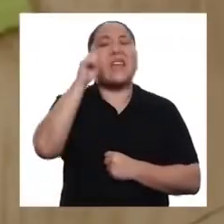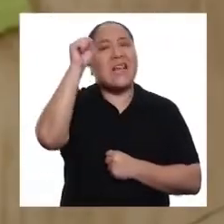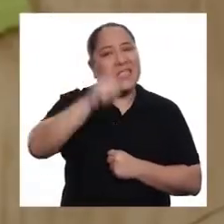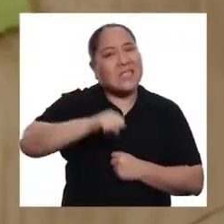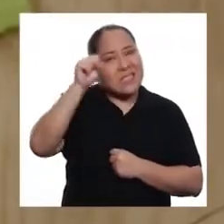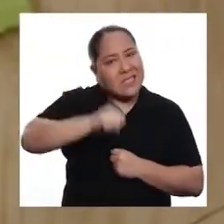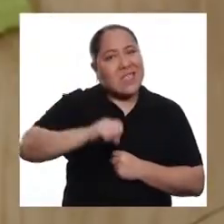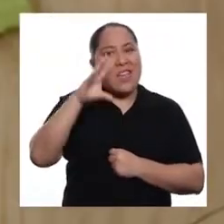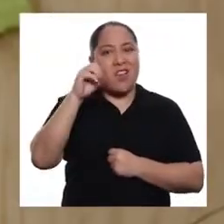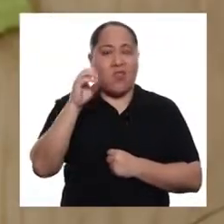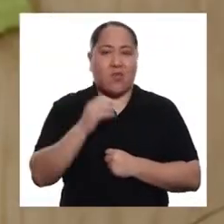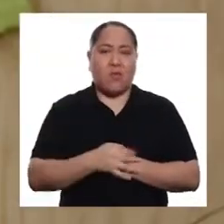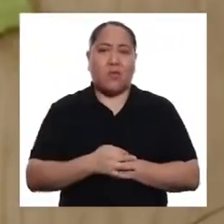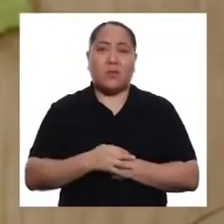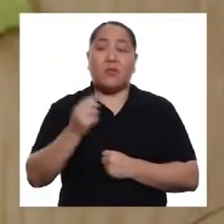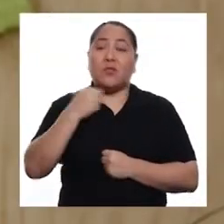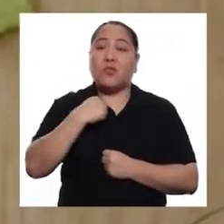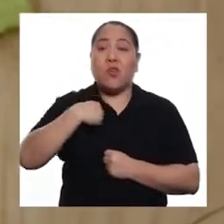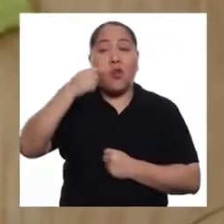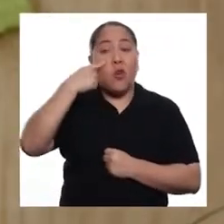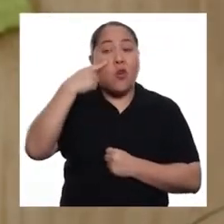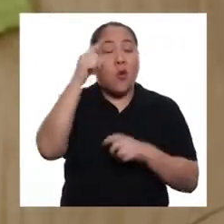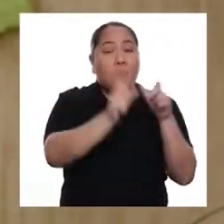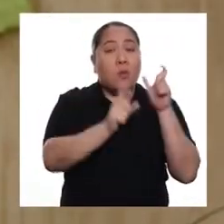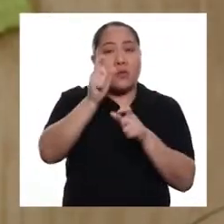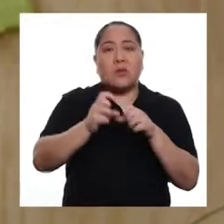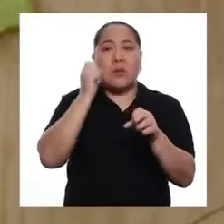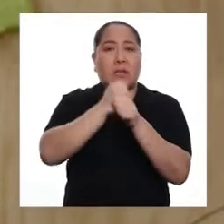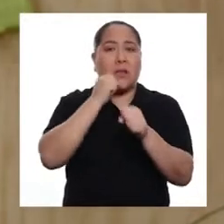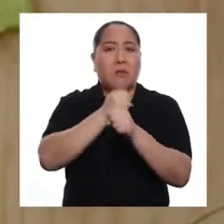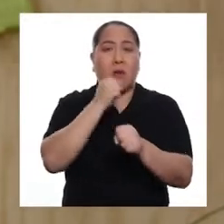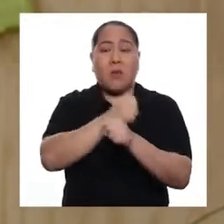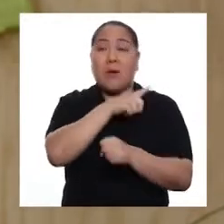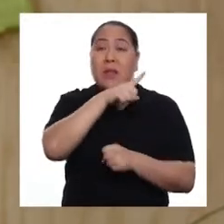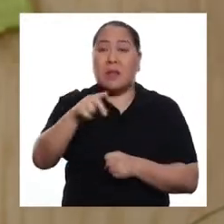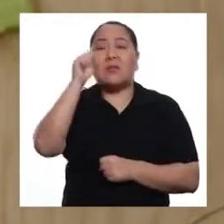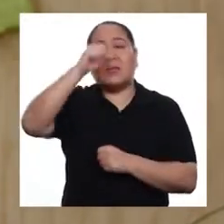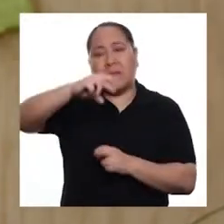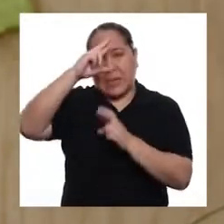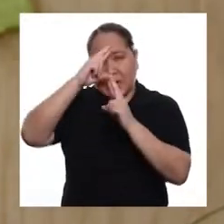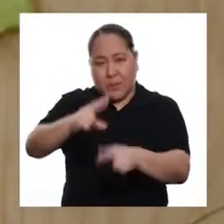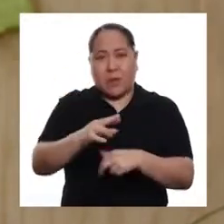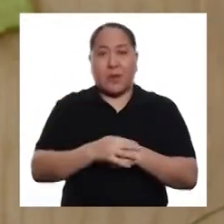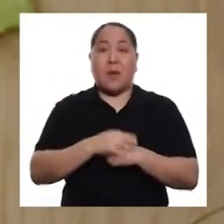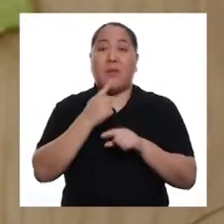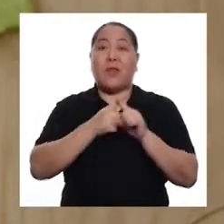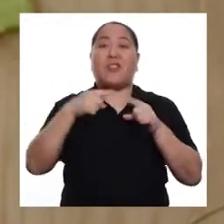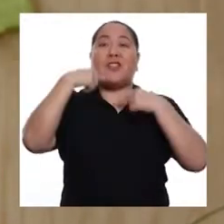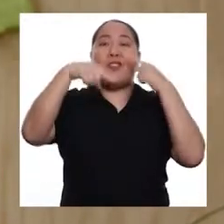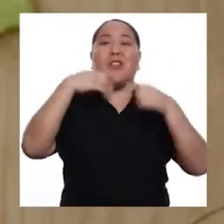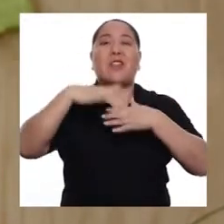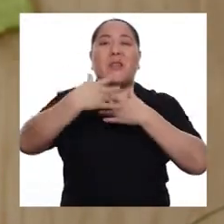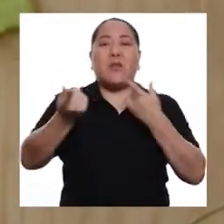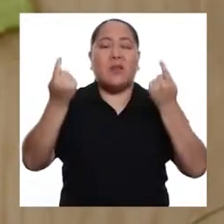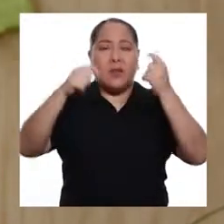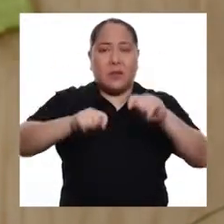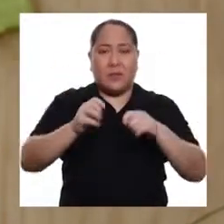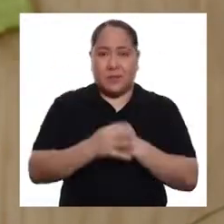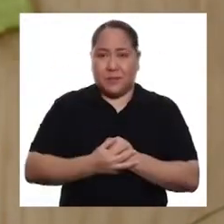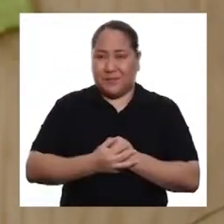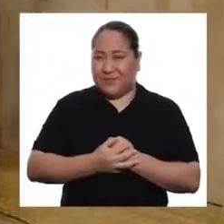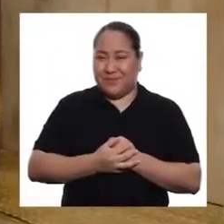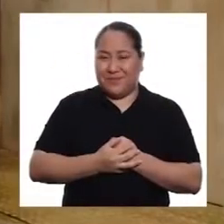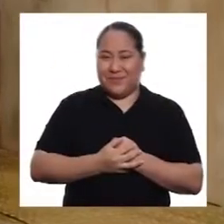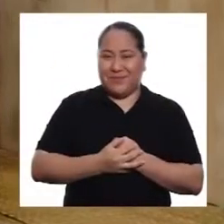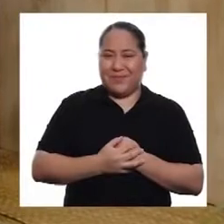¡Claro que sí, Coco! Yo conozco personas que trabajan para que esto se cumpla, pero se los contaré después de la